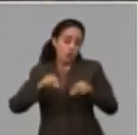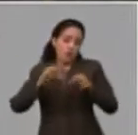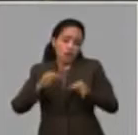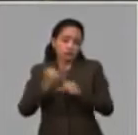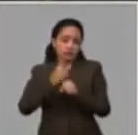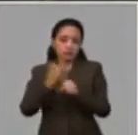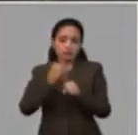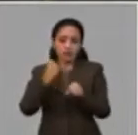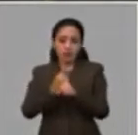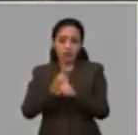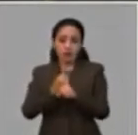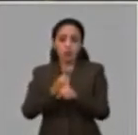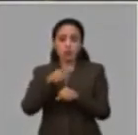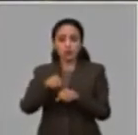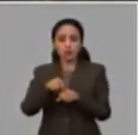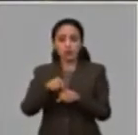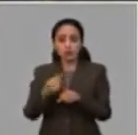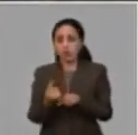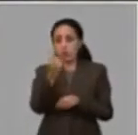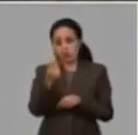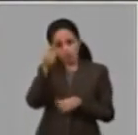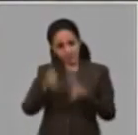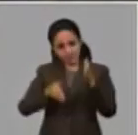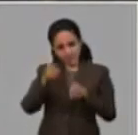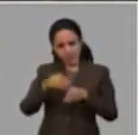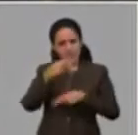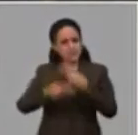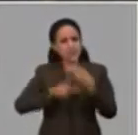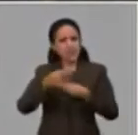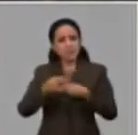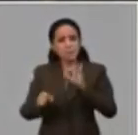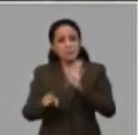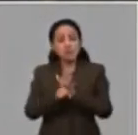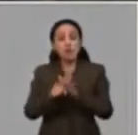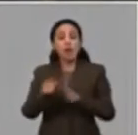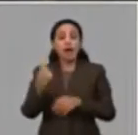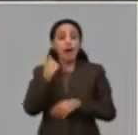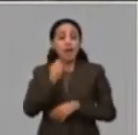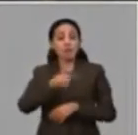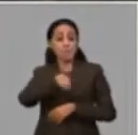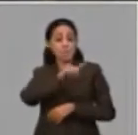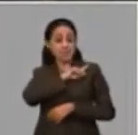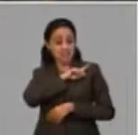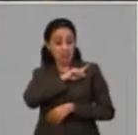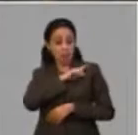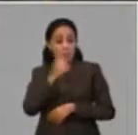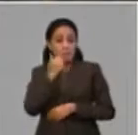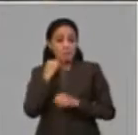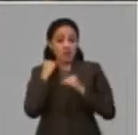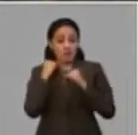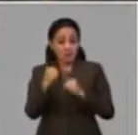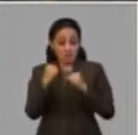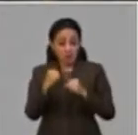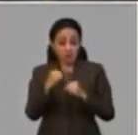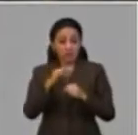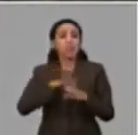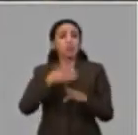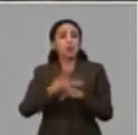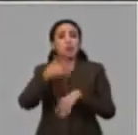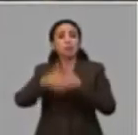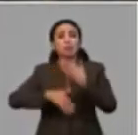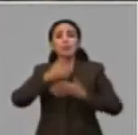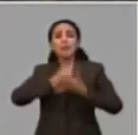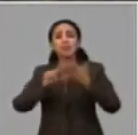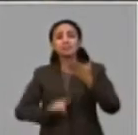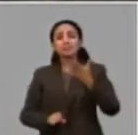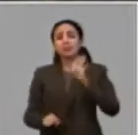de esta etapa. Esto lo hemos venido potenciando desde el año pasado con mayor fuerza cuando la situación energética que se inició